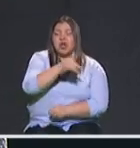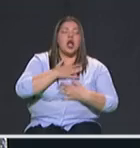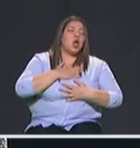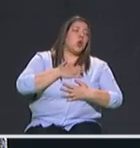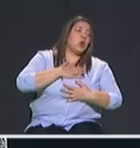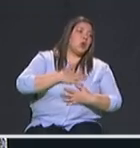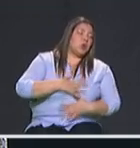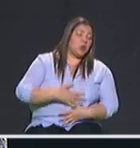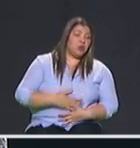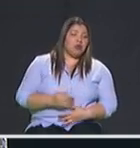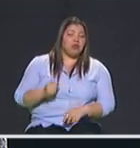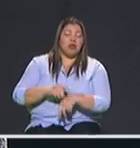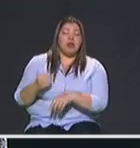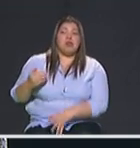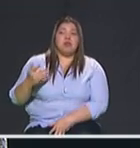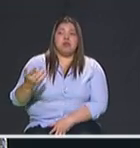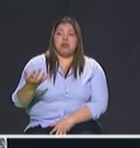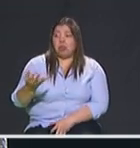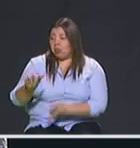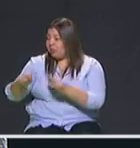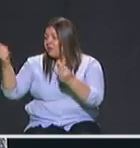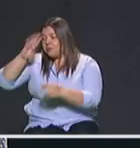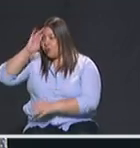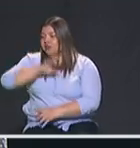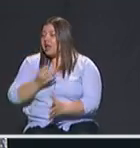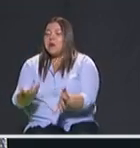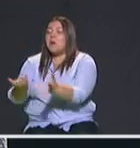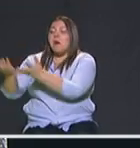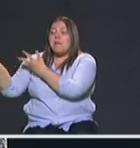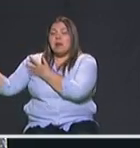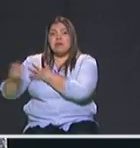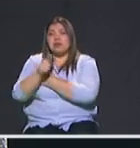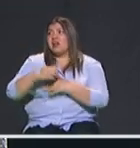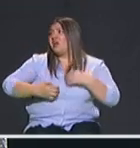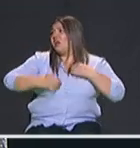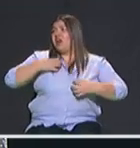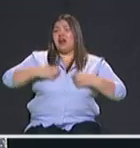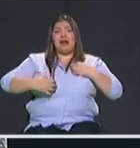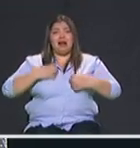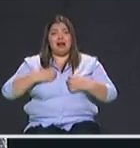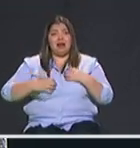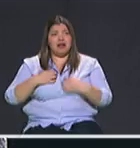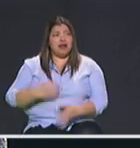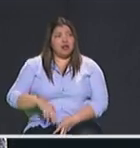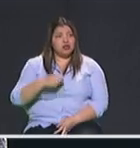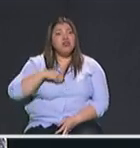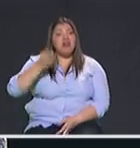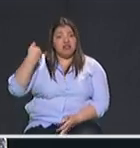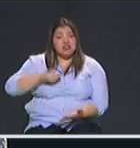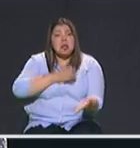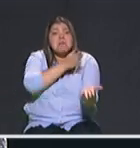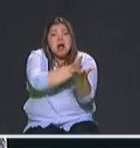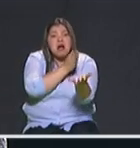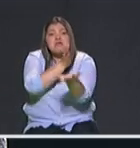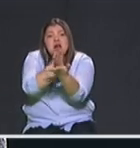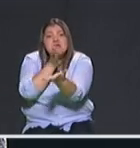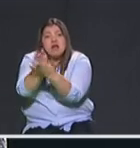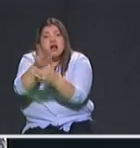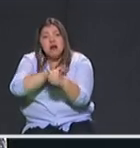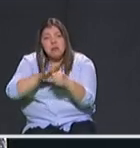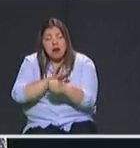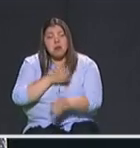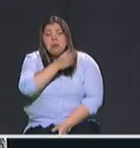los ilegales. Yo he estado en esos barrios en muchas ocasiones y no veo un agente de policía y siempre, como dice el dicho,